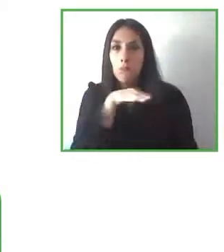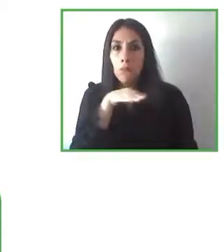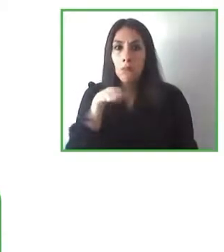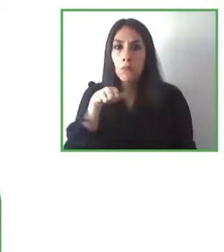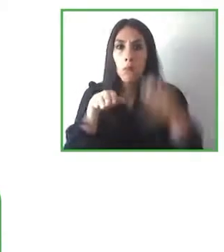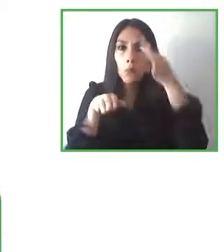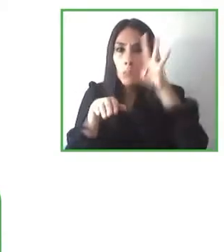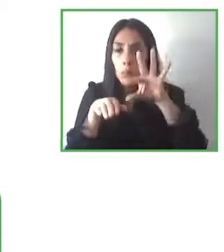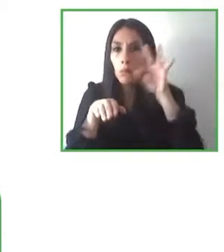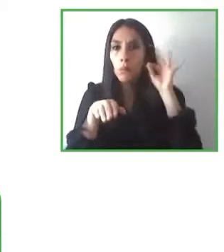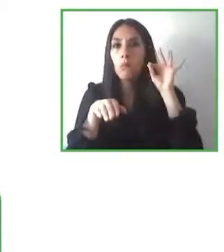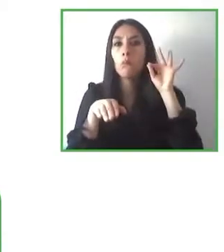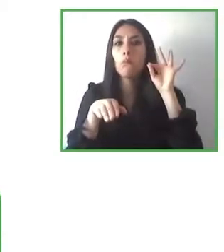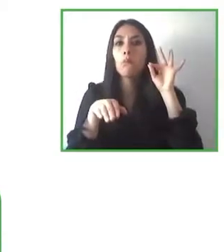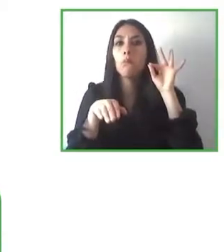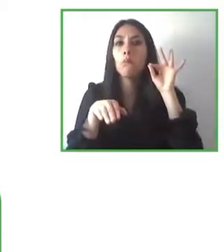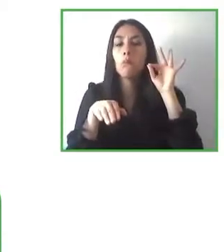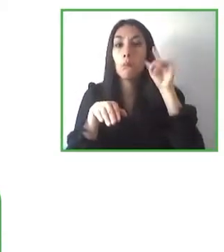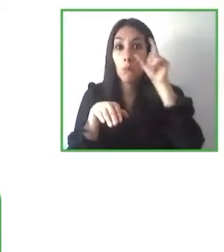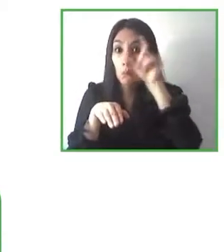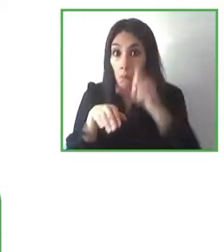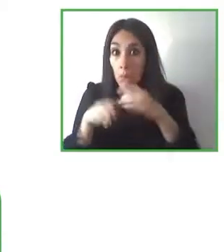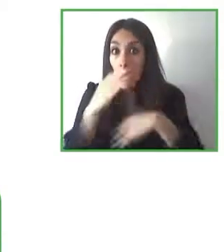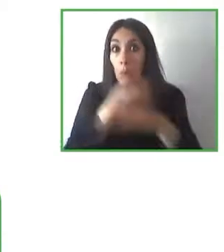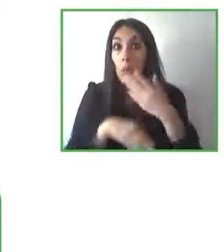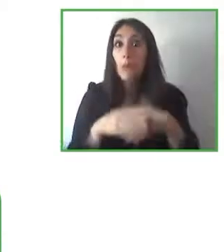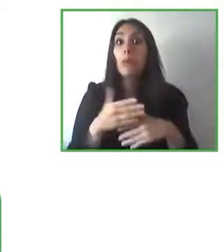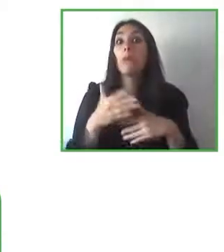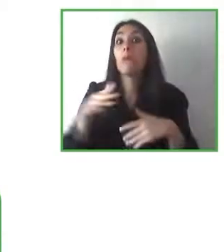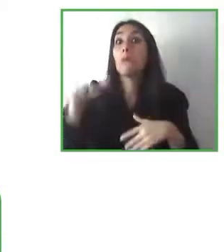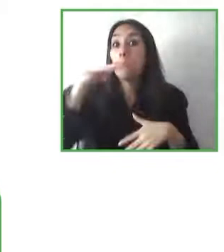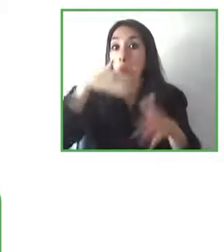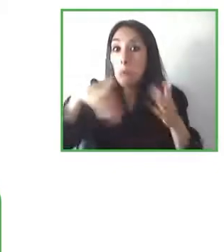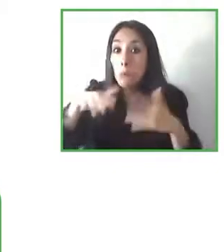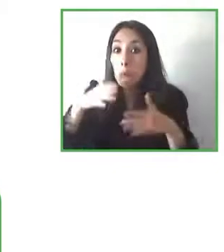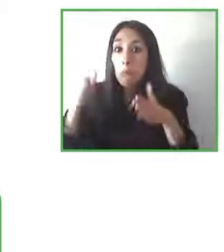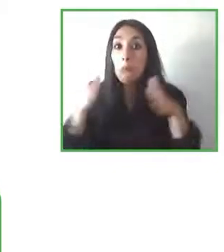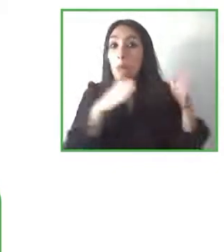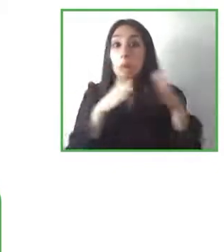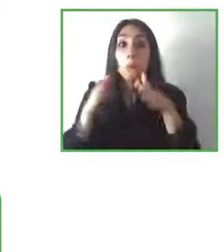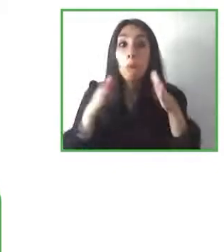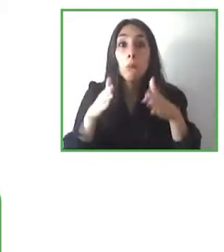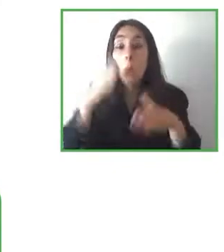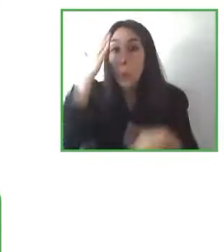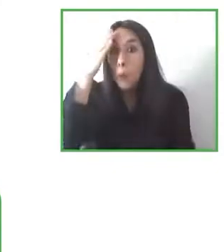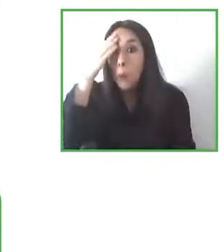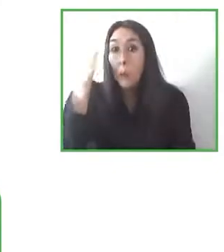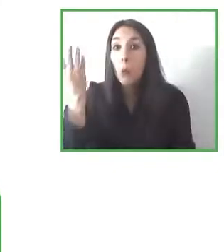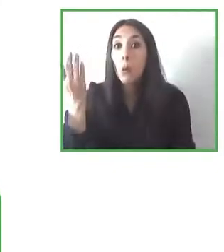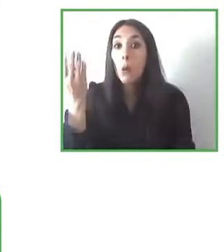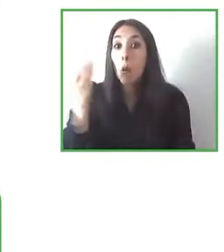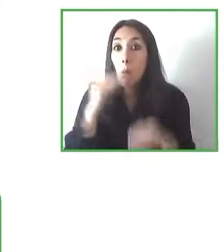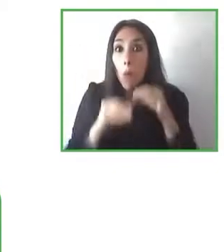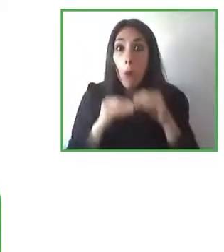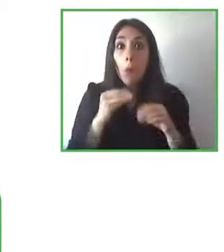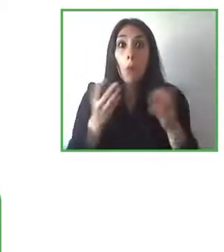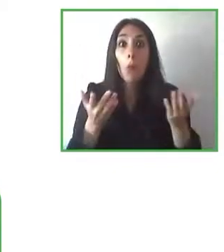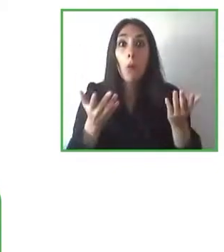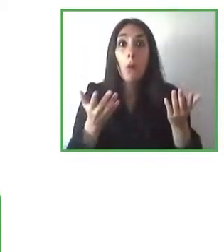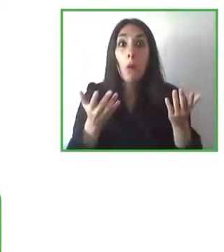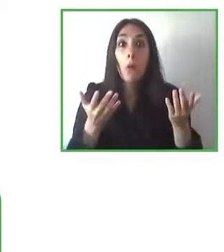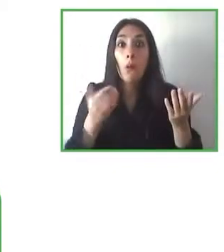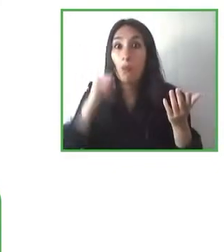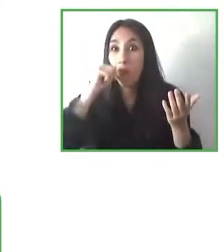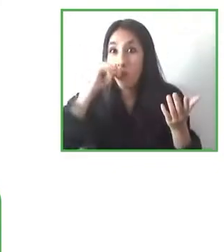reducida en entornos urbanos que sabemos que es un problema igual que todos los que hemos visto ¿no? que un problema del día a día ¿no? que requieren